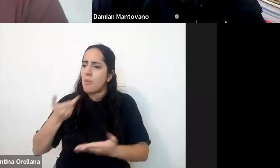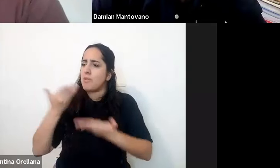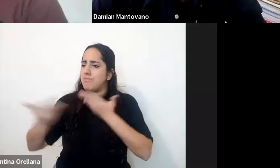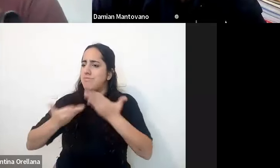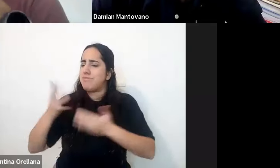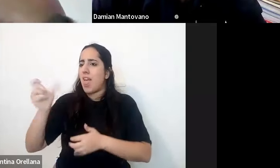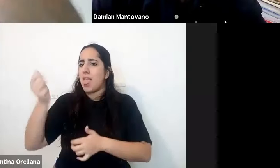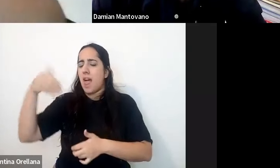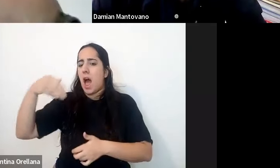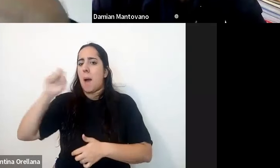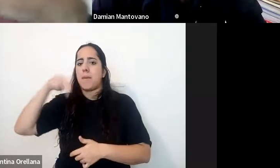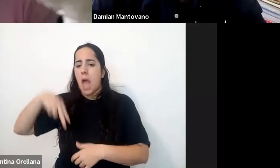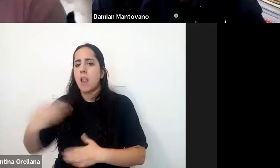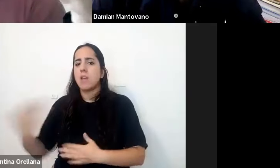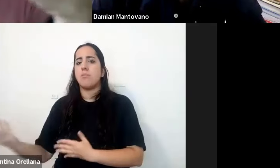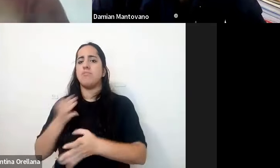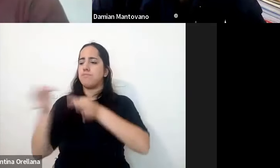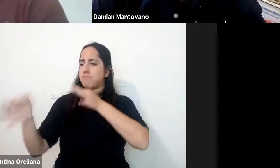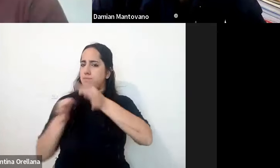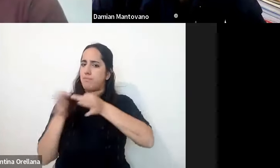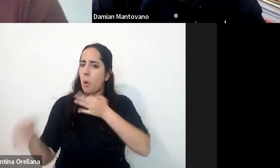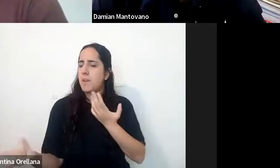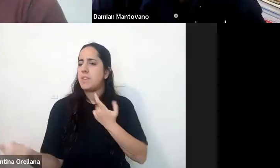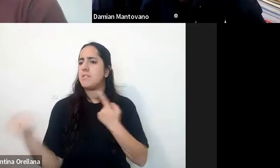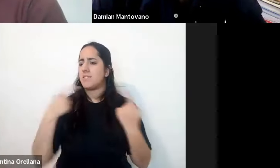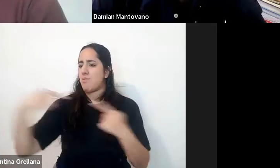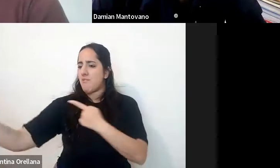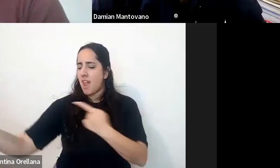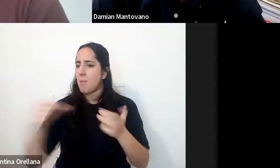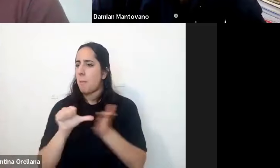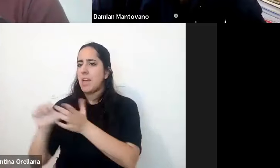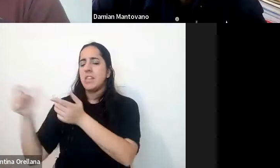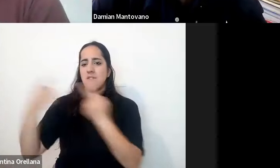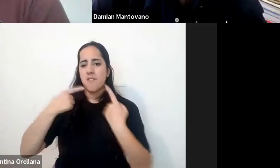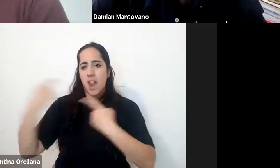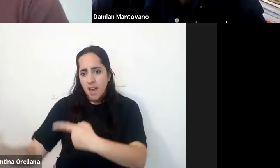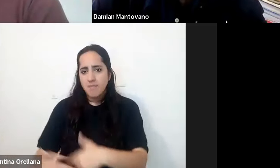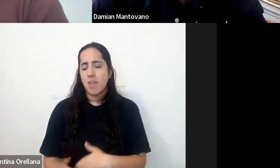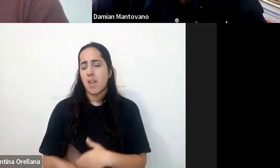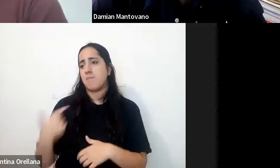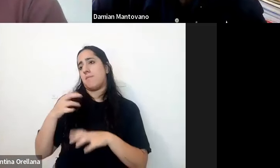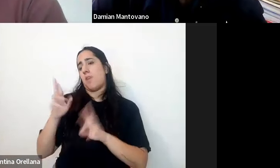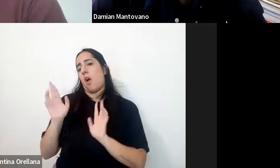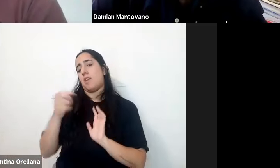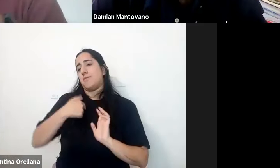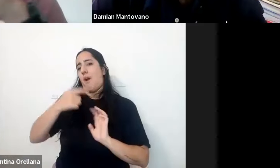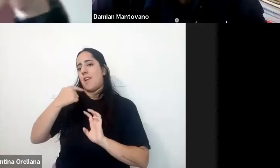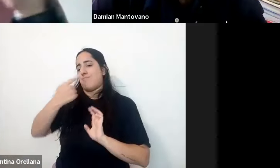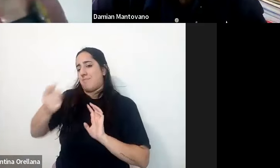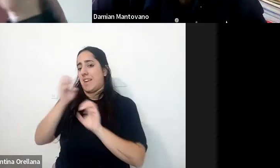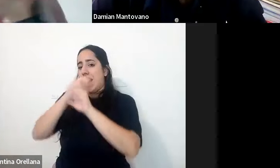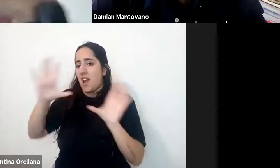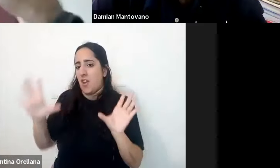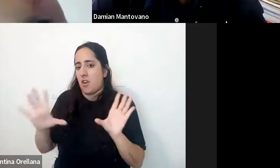Damián poder hablar de estas diferencias espero haber sido claro no es